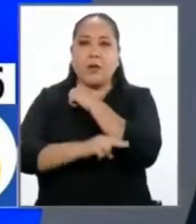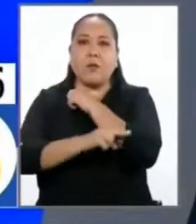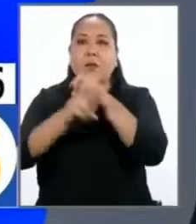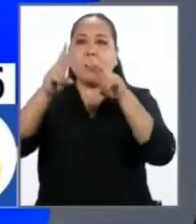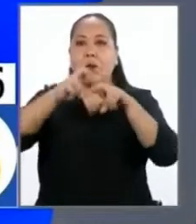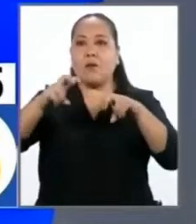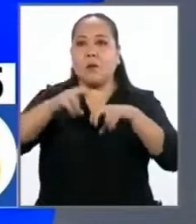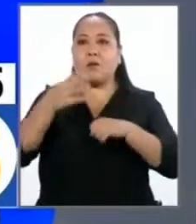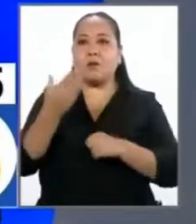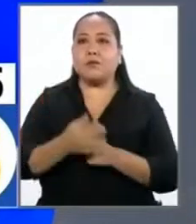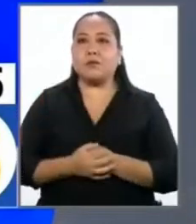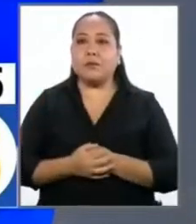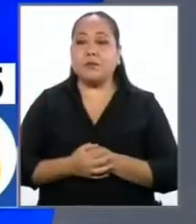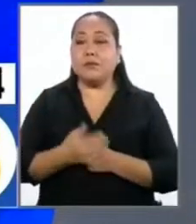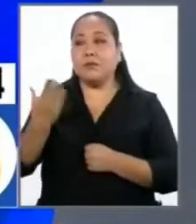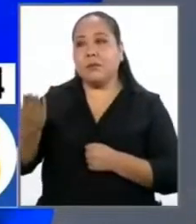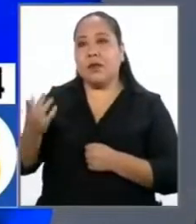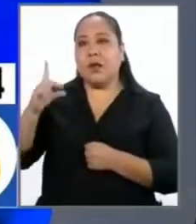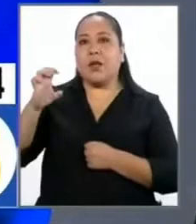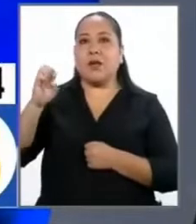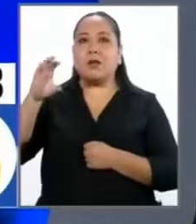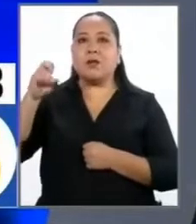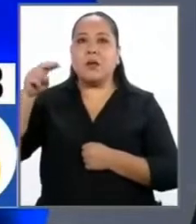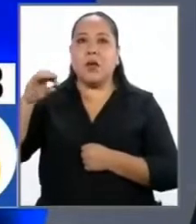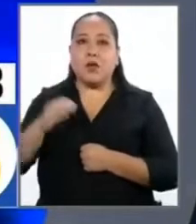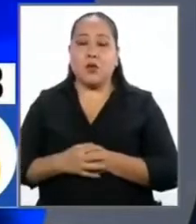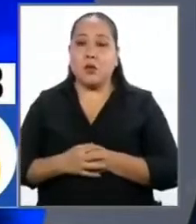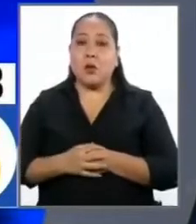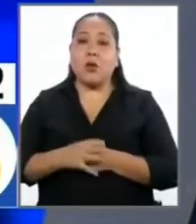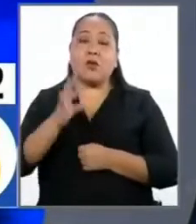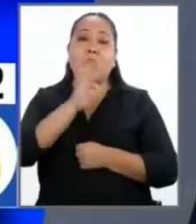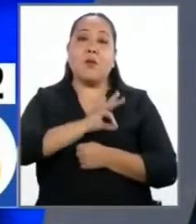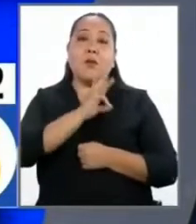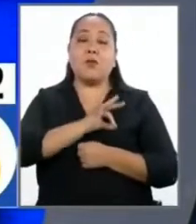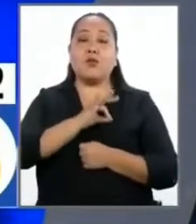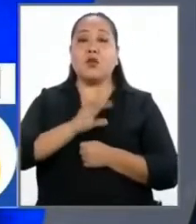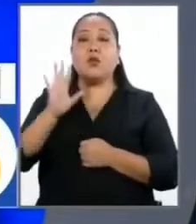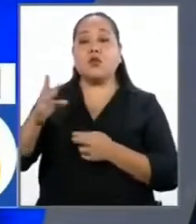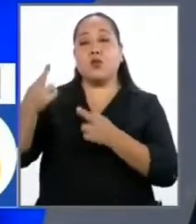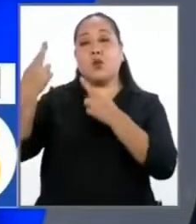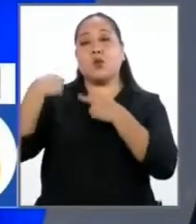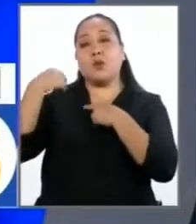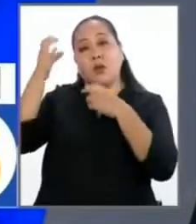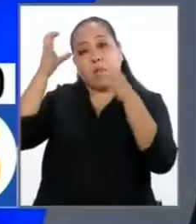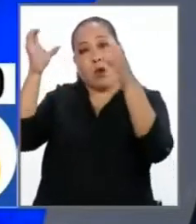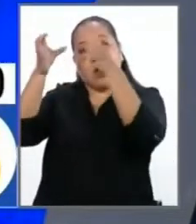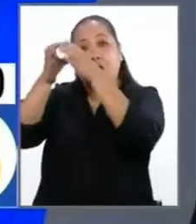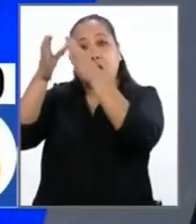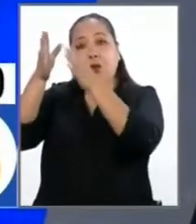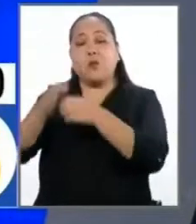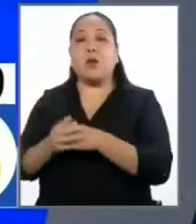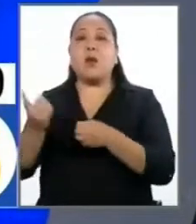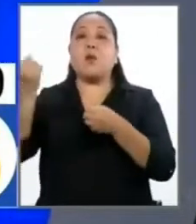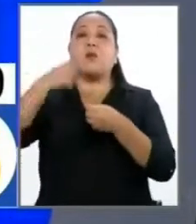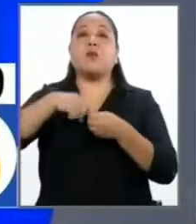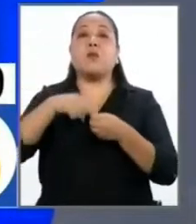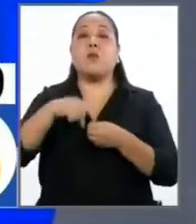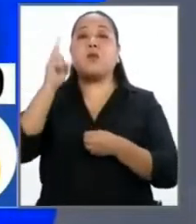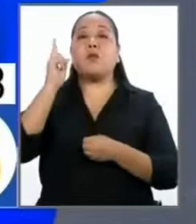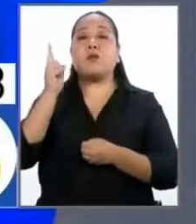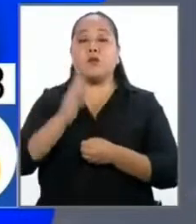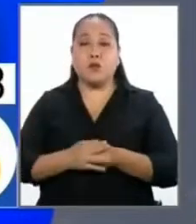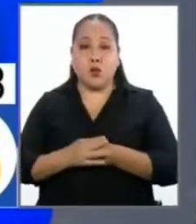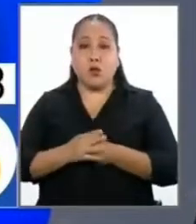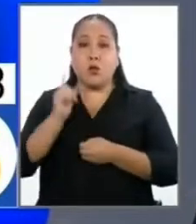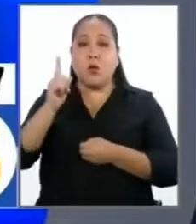investigue si es que el señor Lescano abusó de su cargo como congresista para poder ser profesor principal